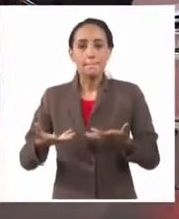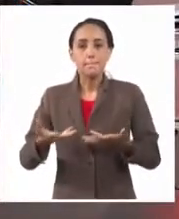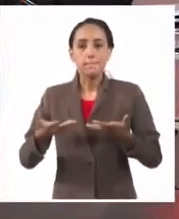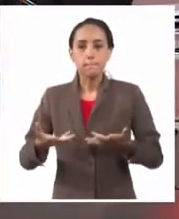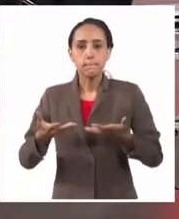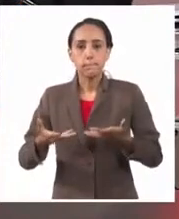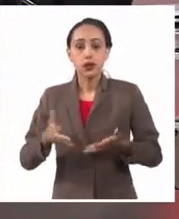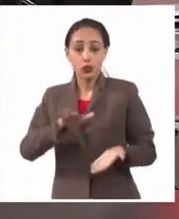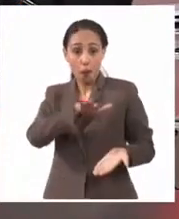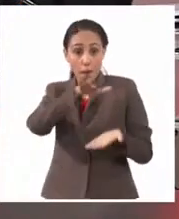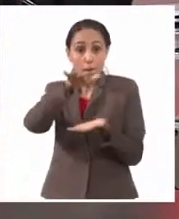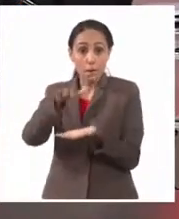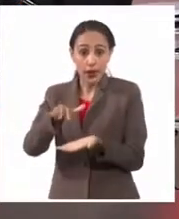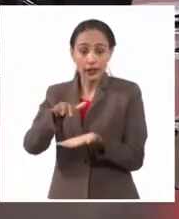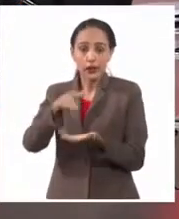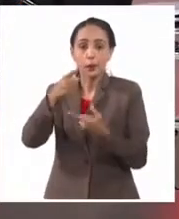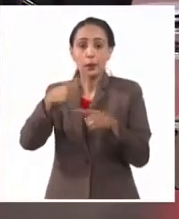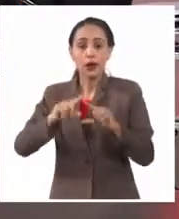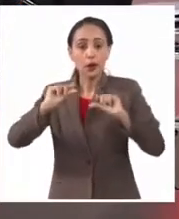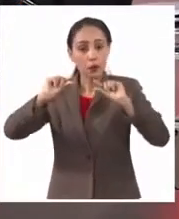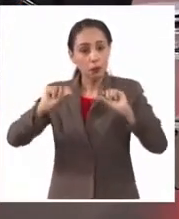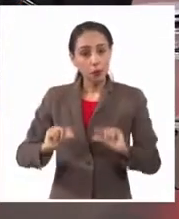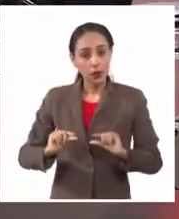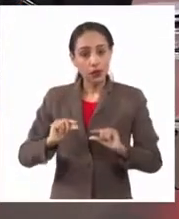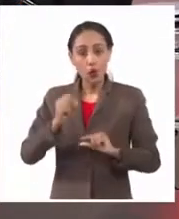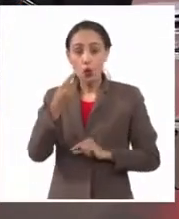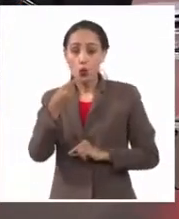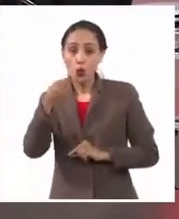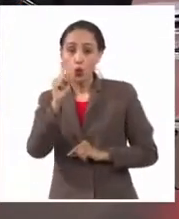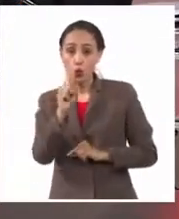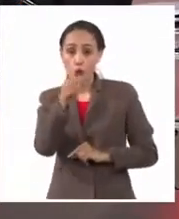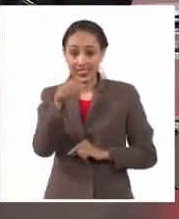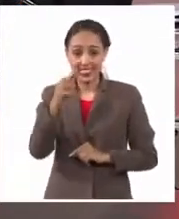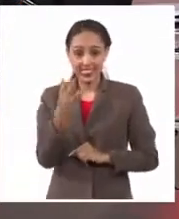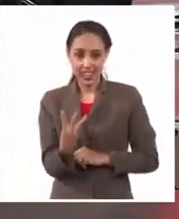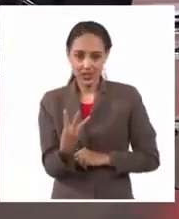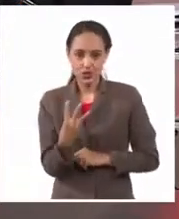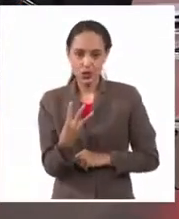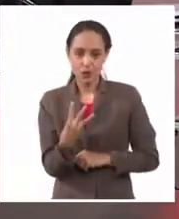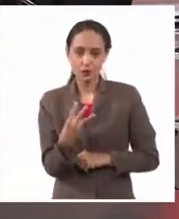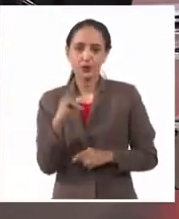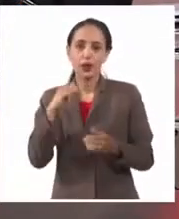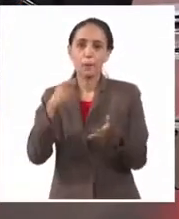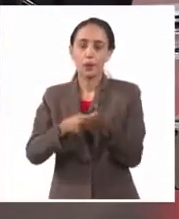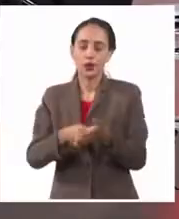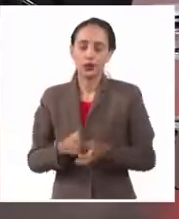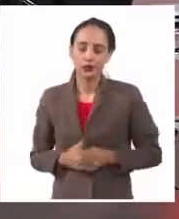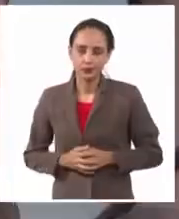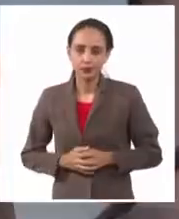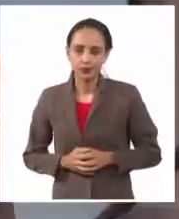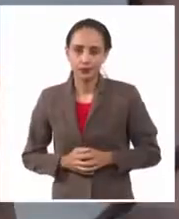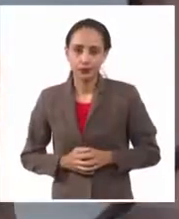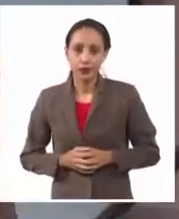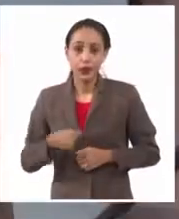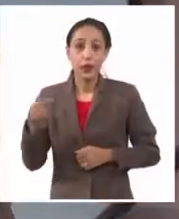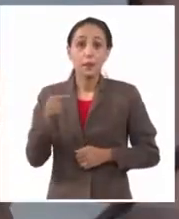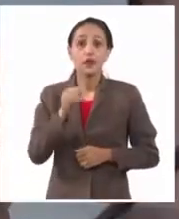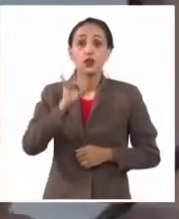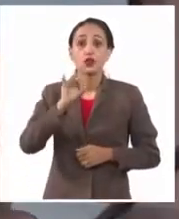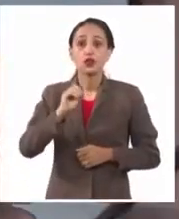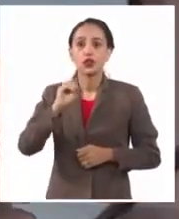ese paquete y a la vez se disminuye hasta un tercio lo que tienes que pagar como arancel. Se disminuye en un 70%